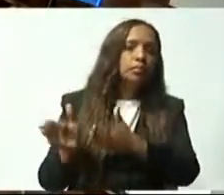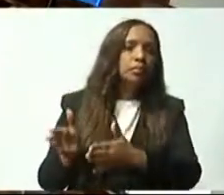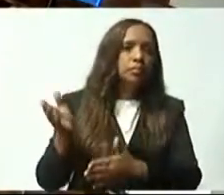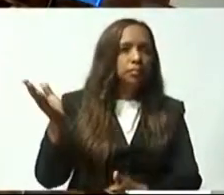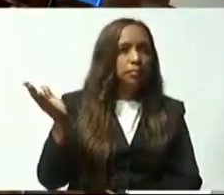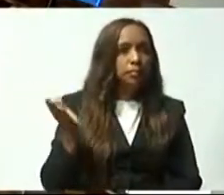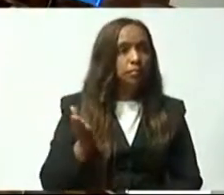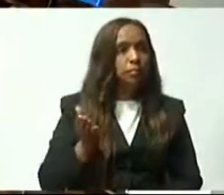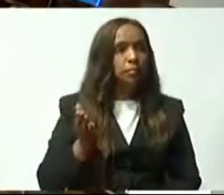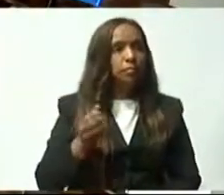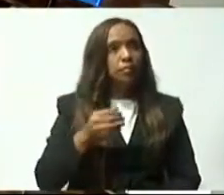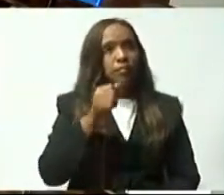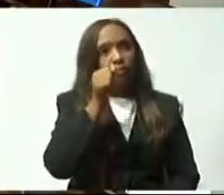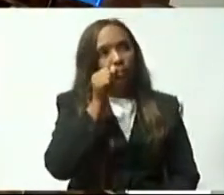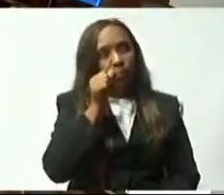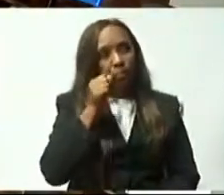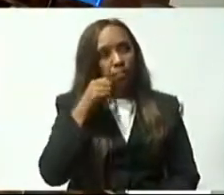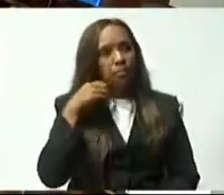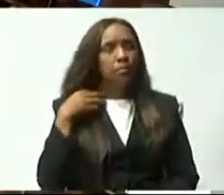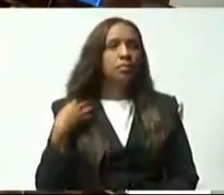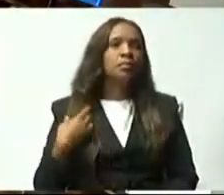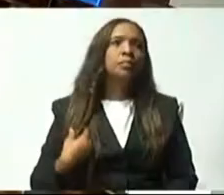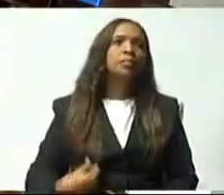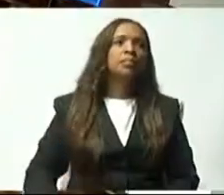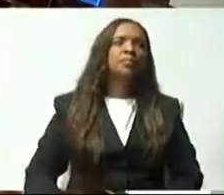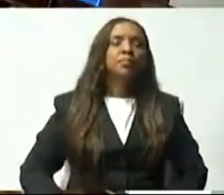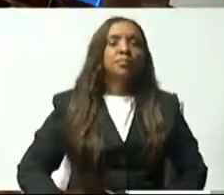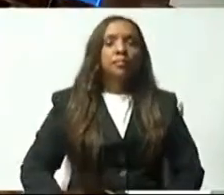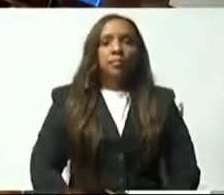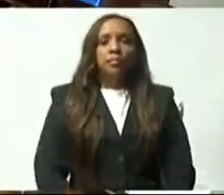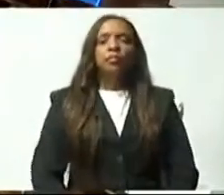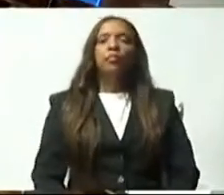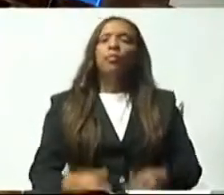Sencillado Alfredo Pacheco, un fete directivo, diputados y diputadas.